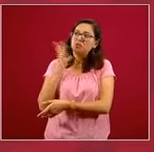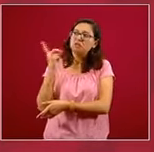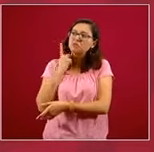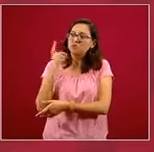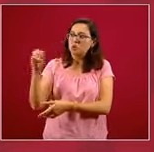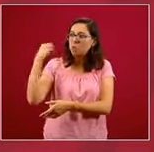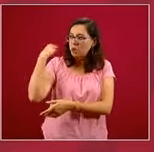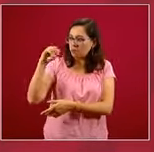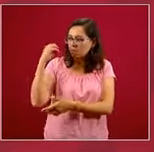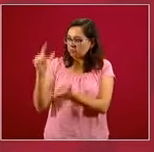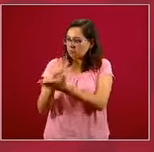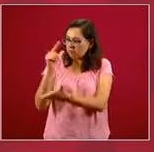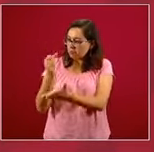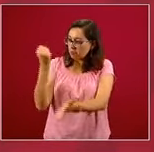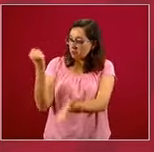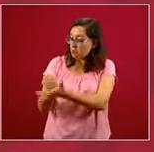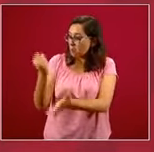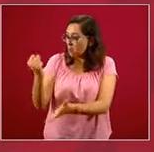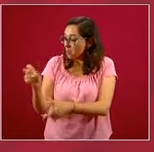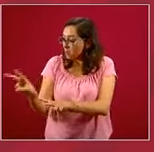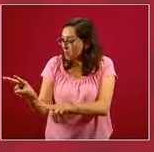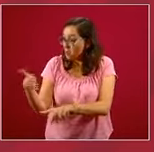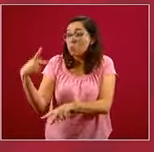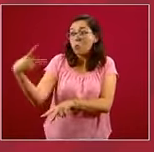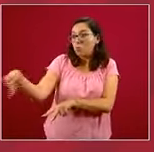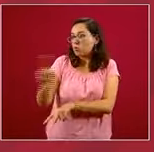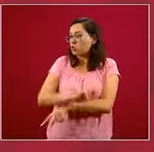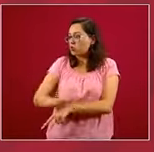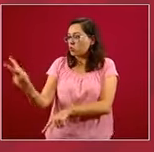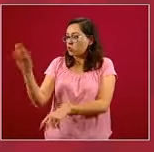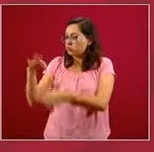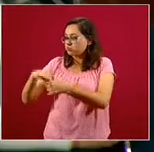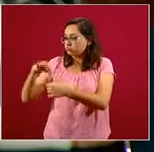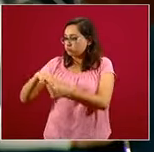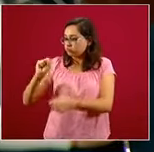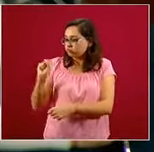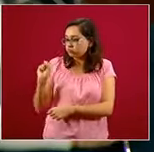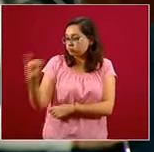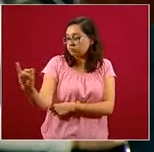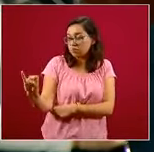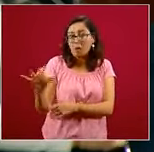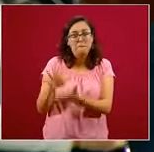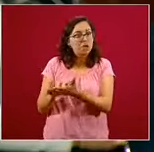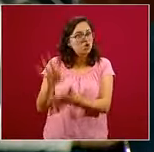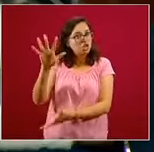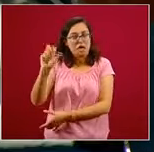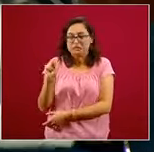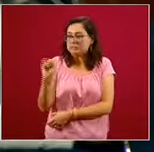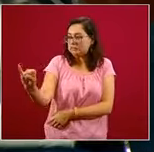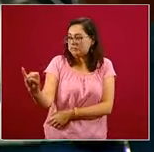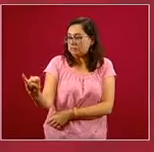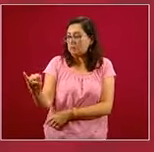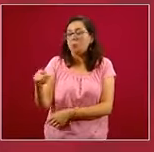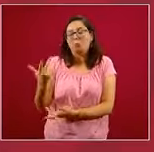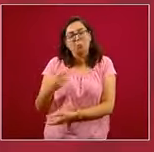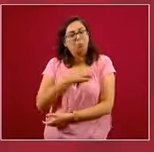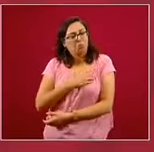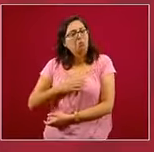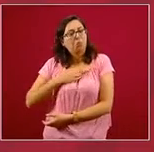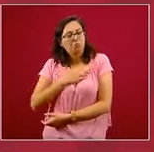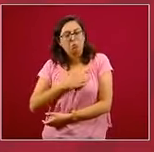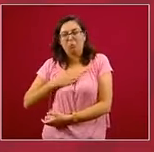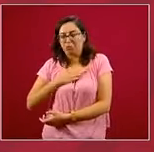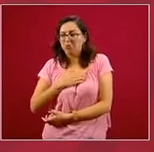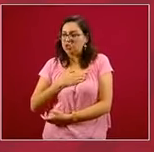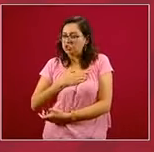impulsó esta ley y la aprobó por unanimidad casi o por una amplísima mayoría y